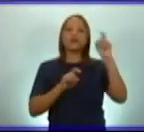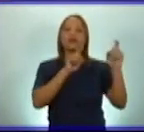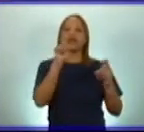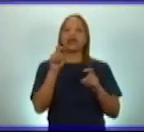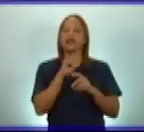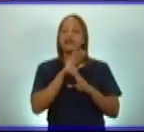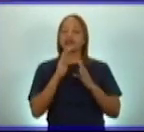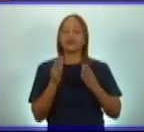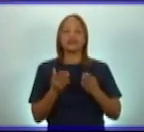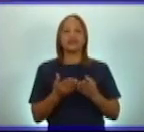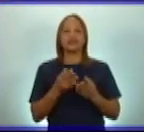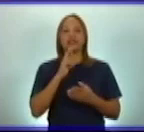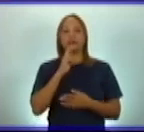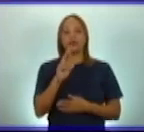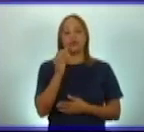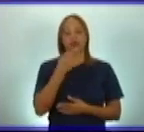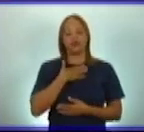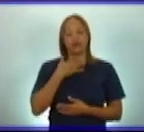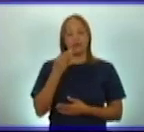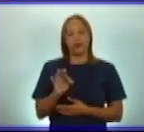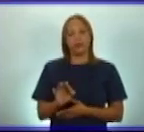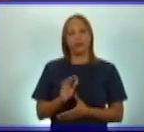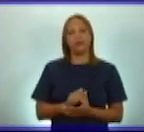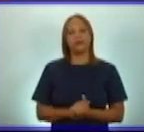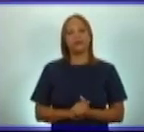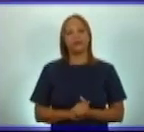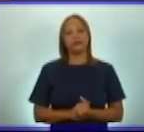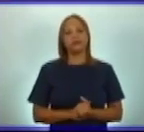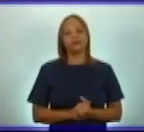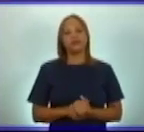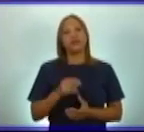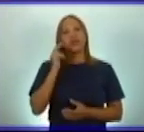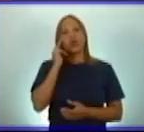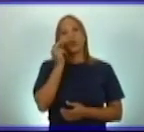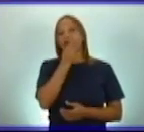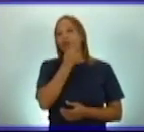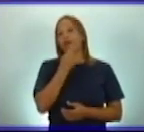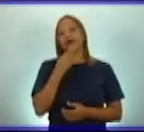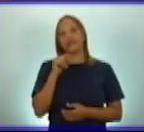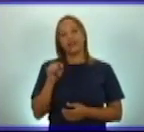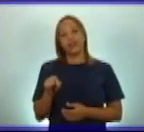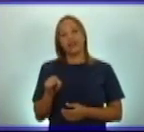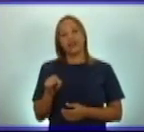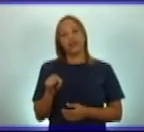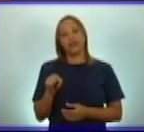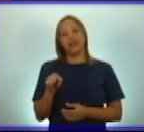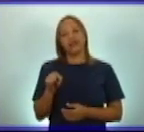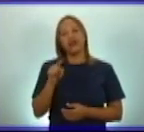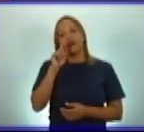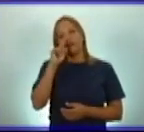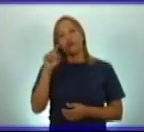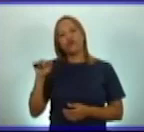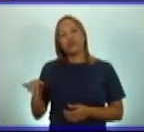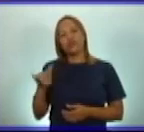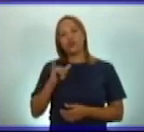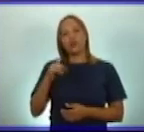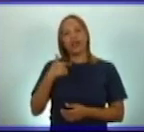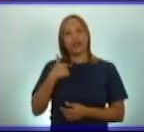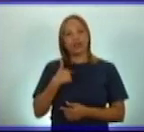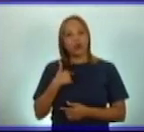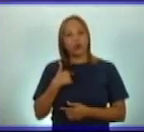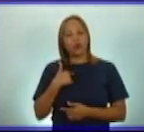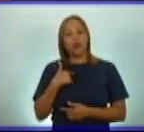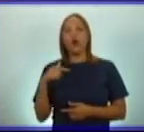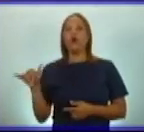y responder. ¿José Martí Pérez fue un niño como yo y como